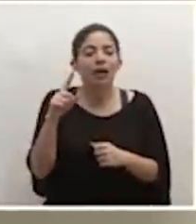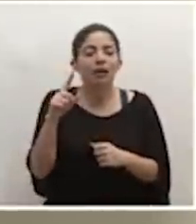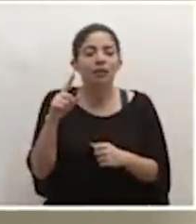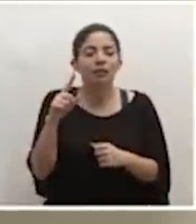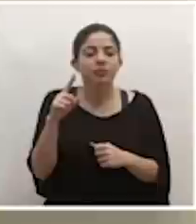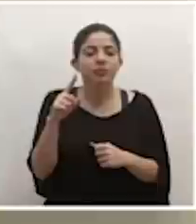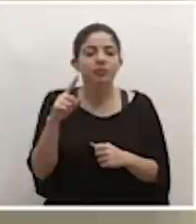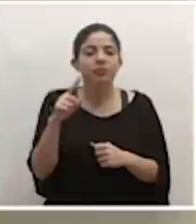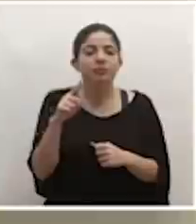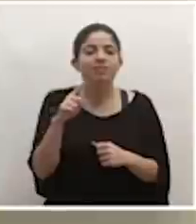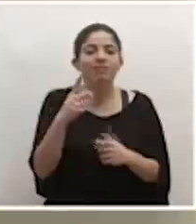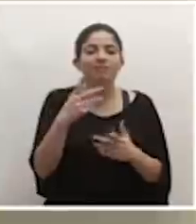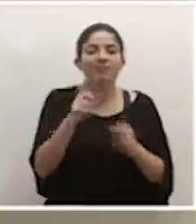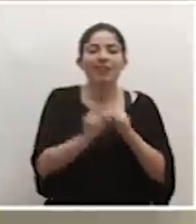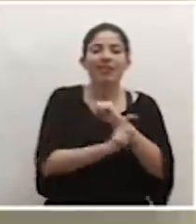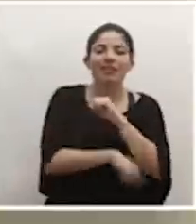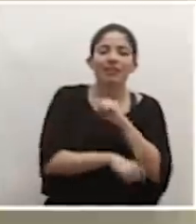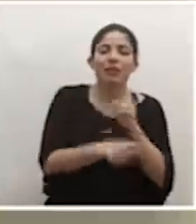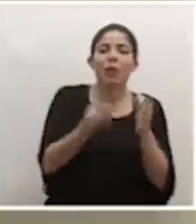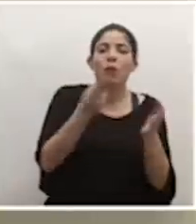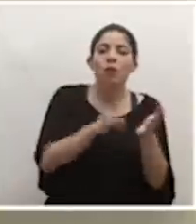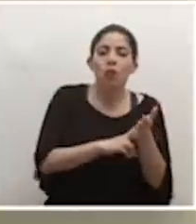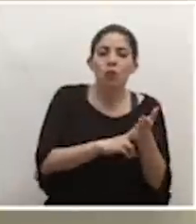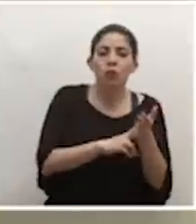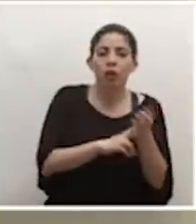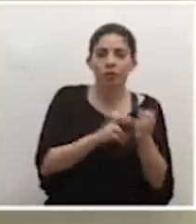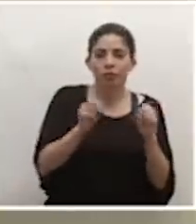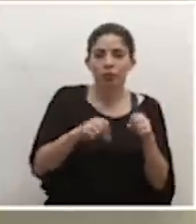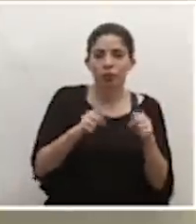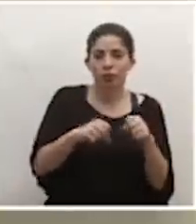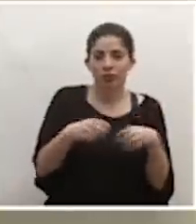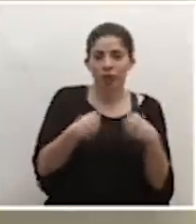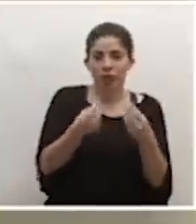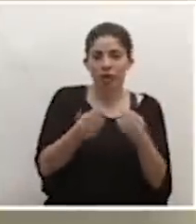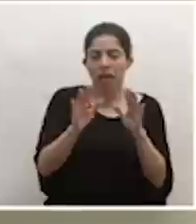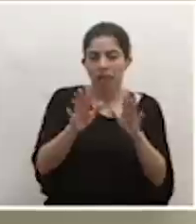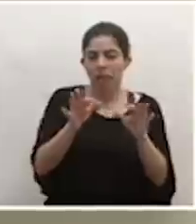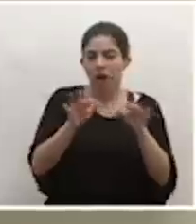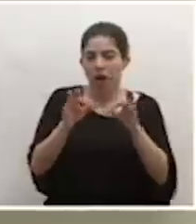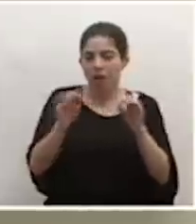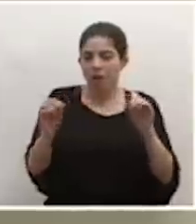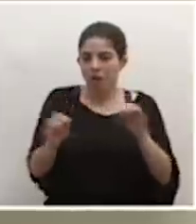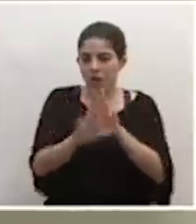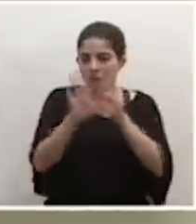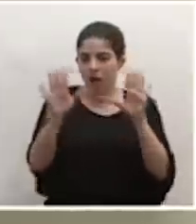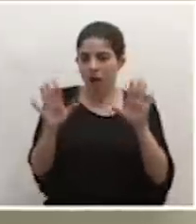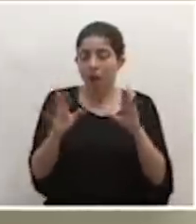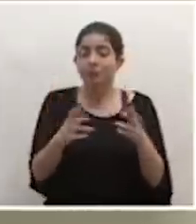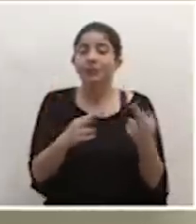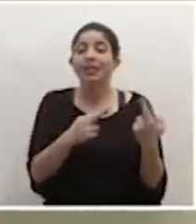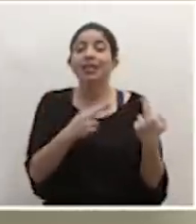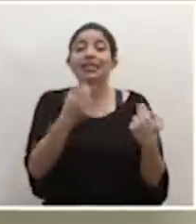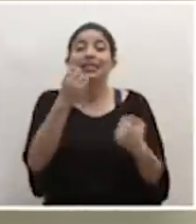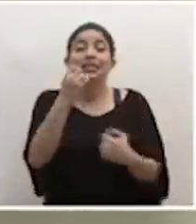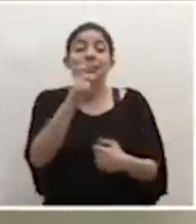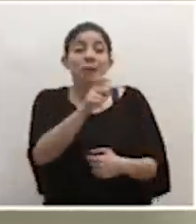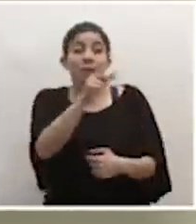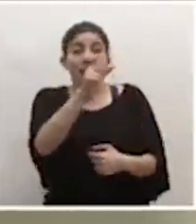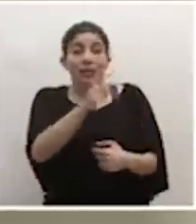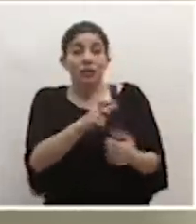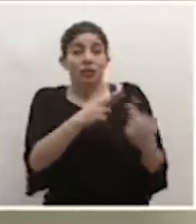con respecto a las sanciones o multas que se pueden imponer, vamos a ser muy claros acá de que el responsable del